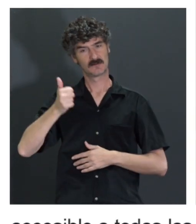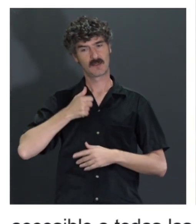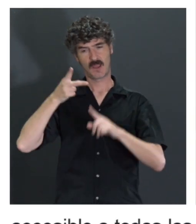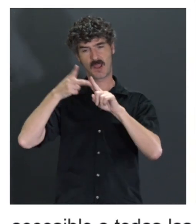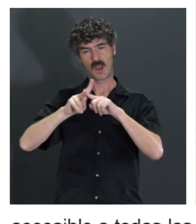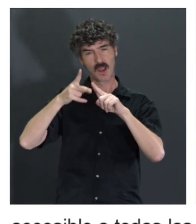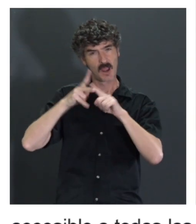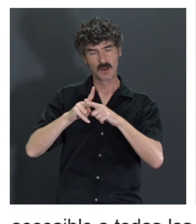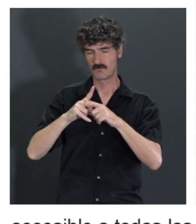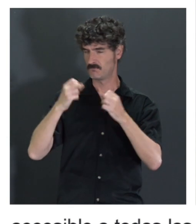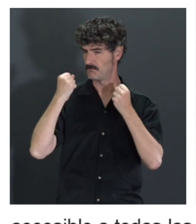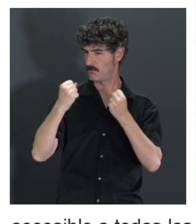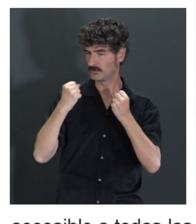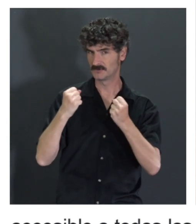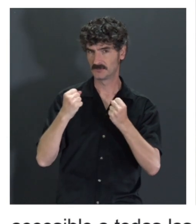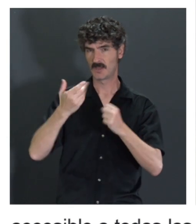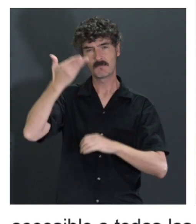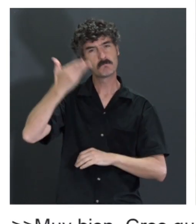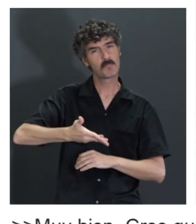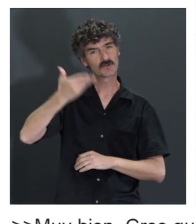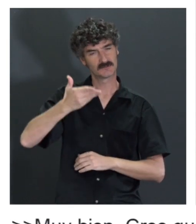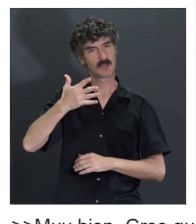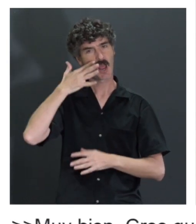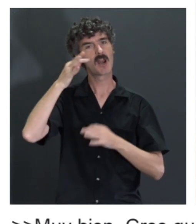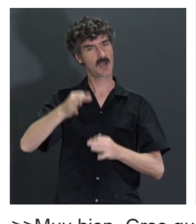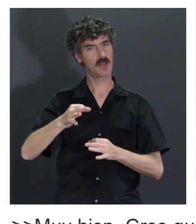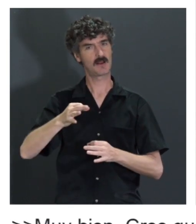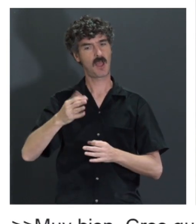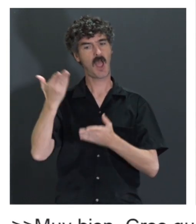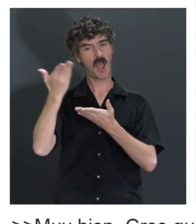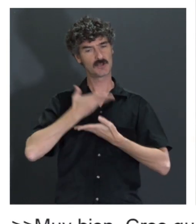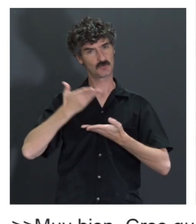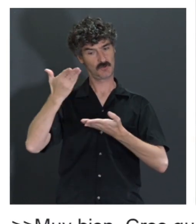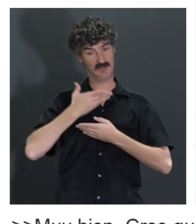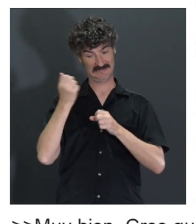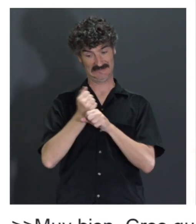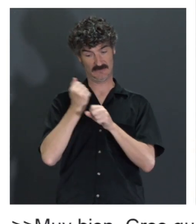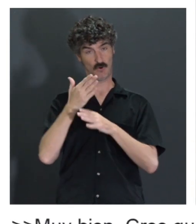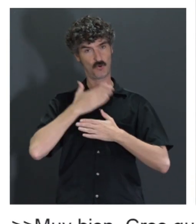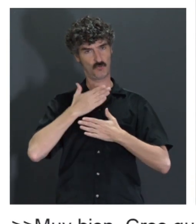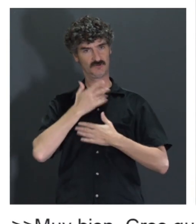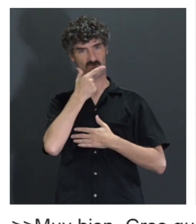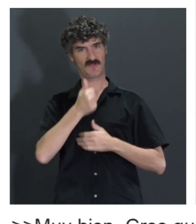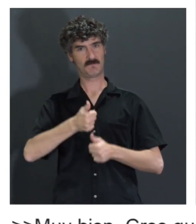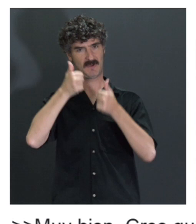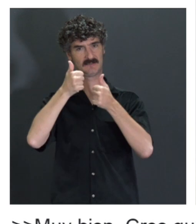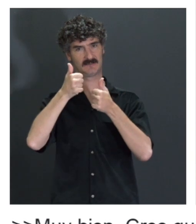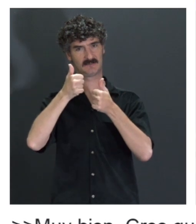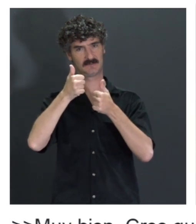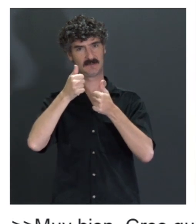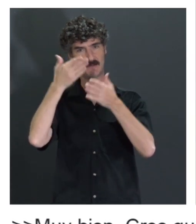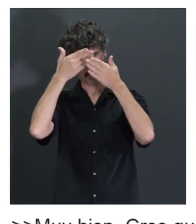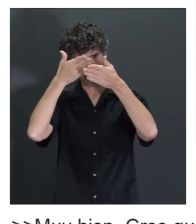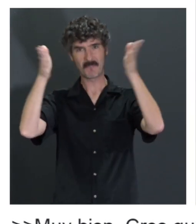herramienta muy potente que puede realmente ayudar a que nuestro trabajo sea mucho más sencillo que hay que tener la mente